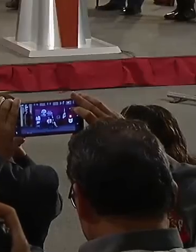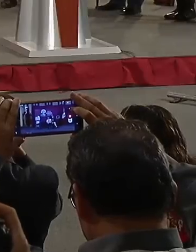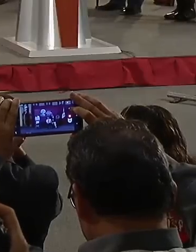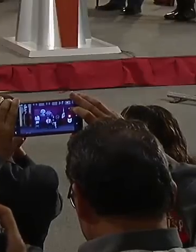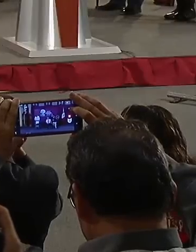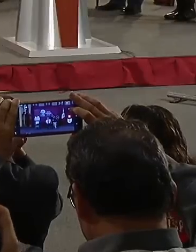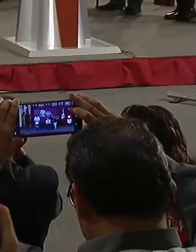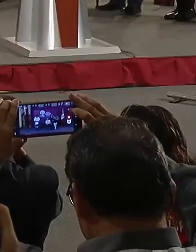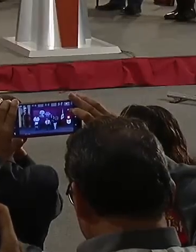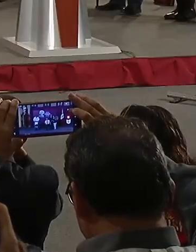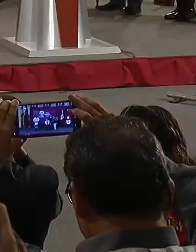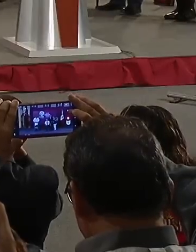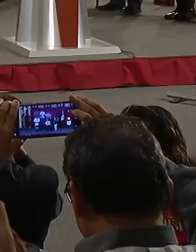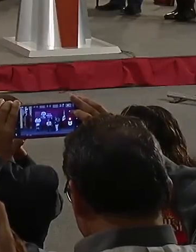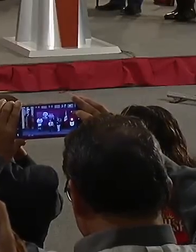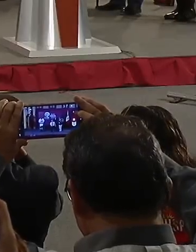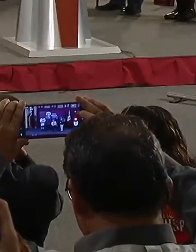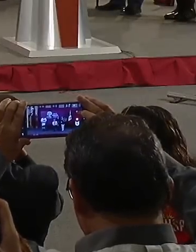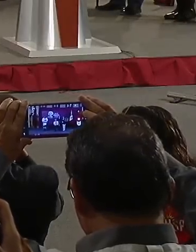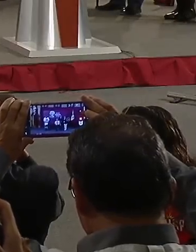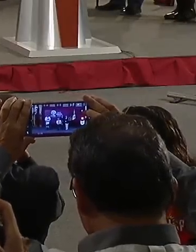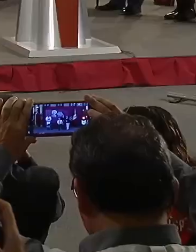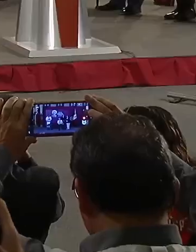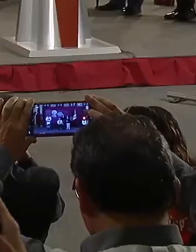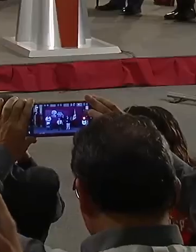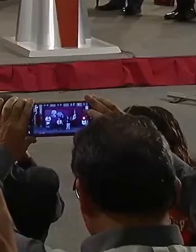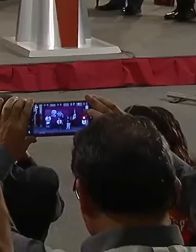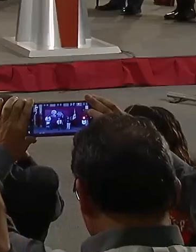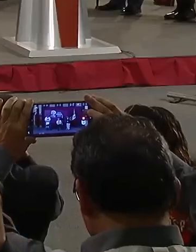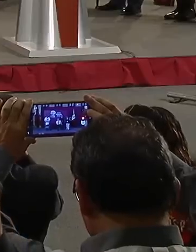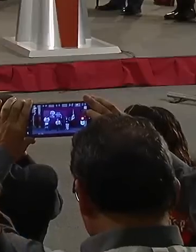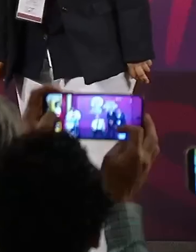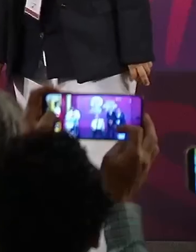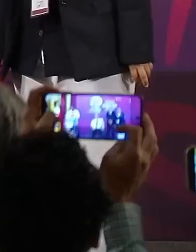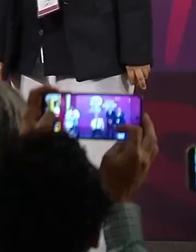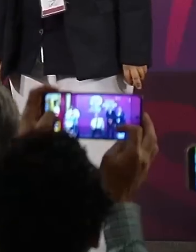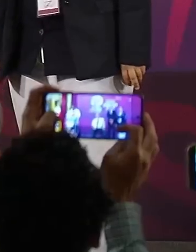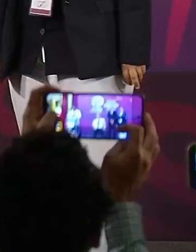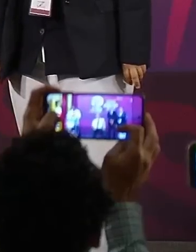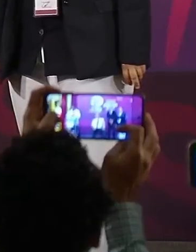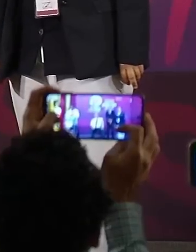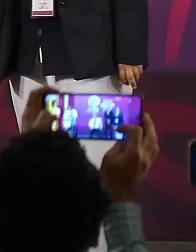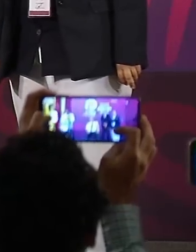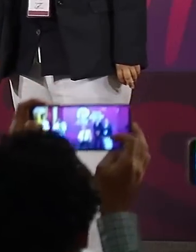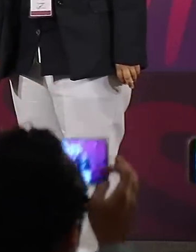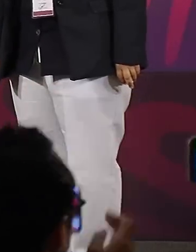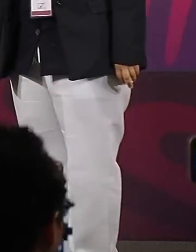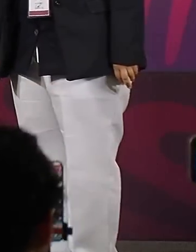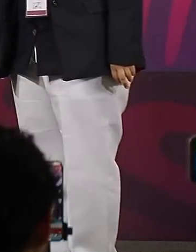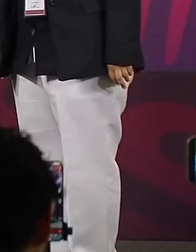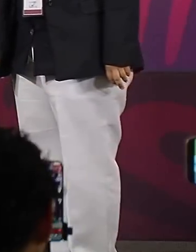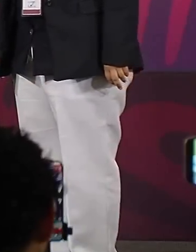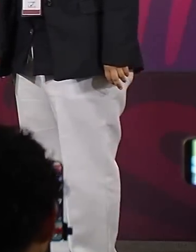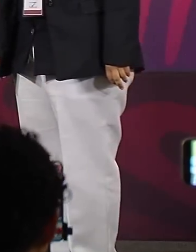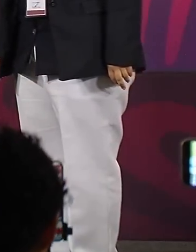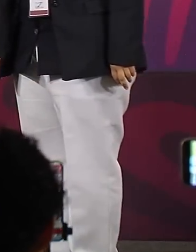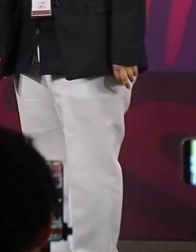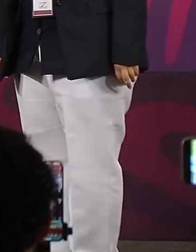No había carretera y toda la comunicación era corrido. Y entonces,